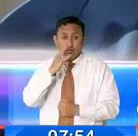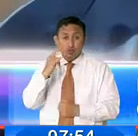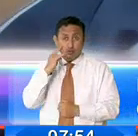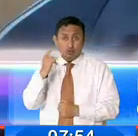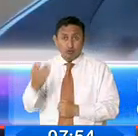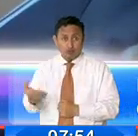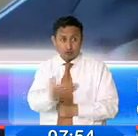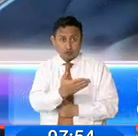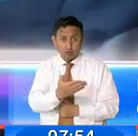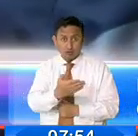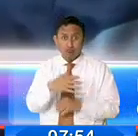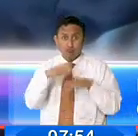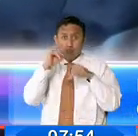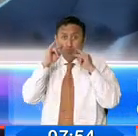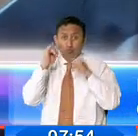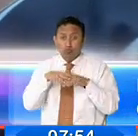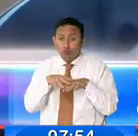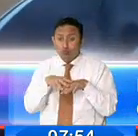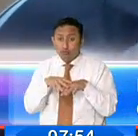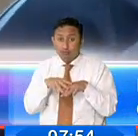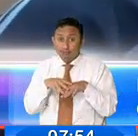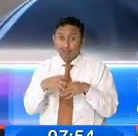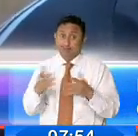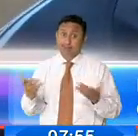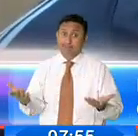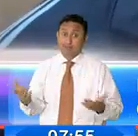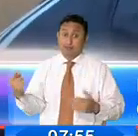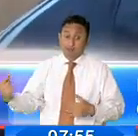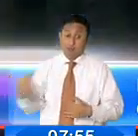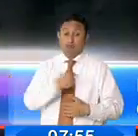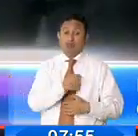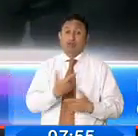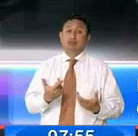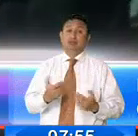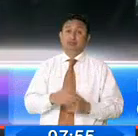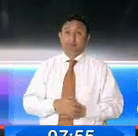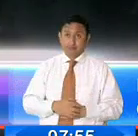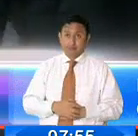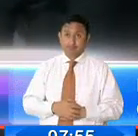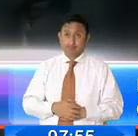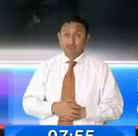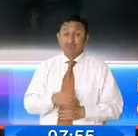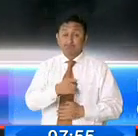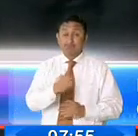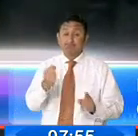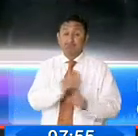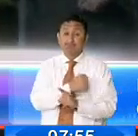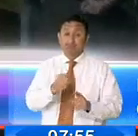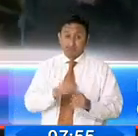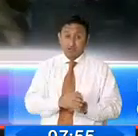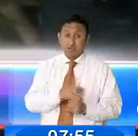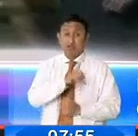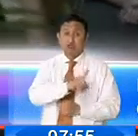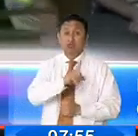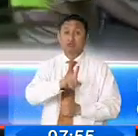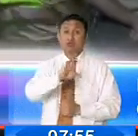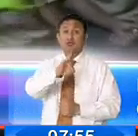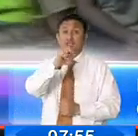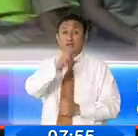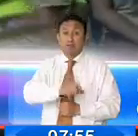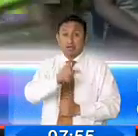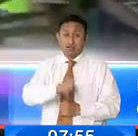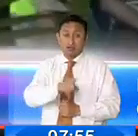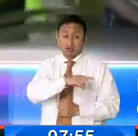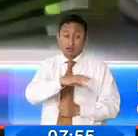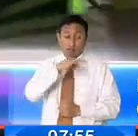cuando están los niños en la ventana. Imagínense que estuvieran por ahí una bala perdida. Con esta muerte violenta suman a 117 personas asesinadas